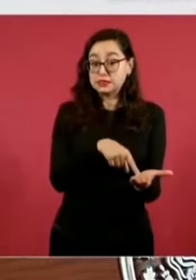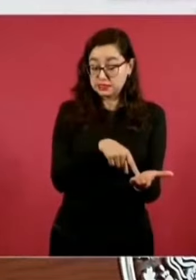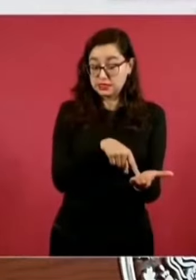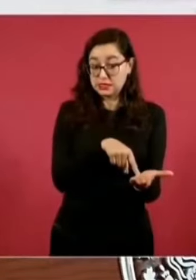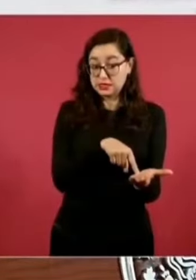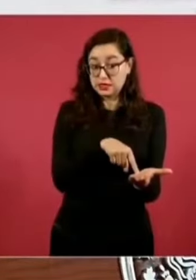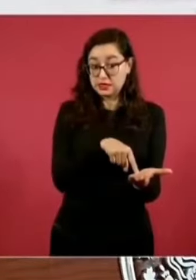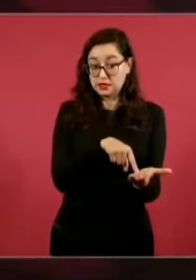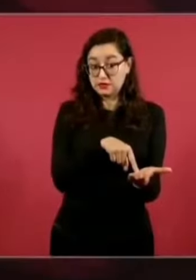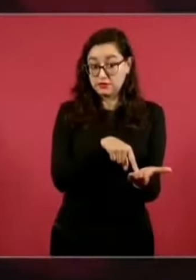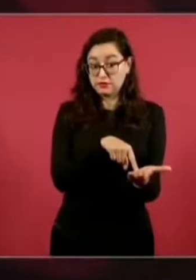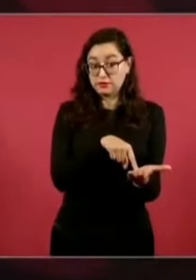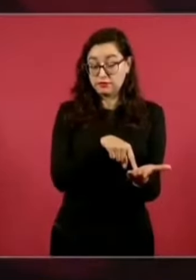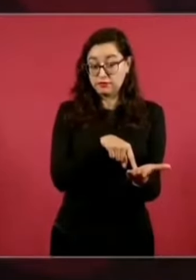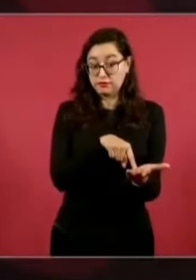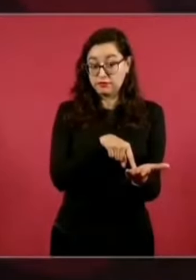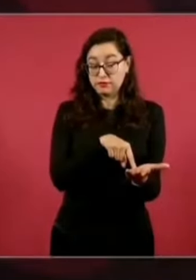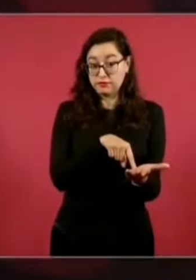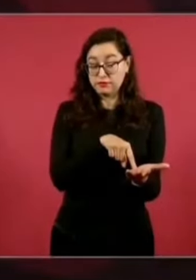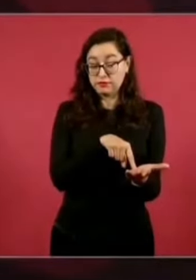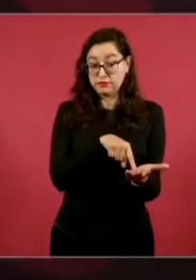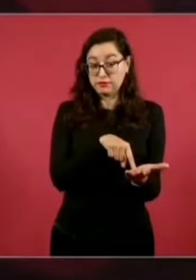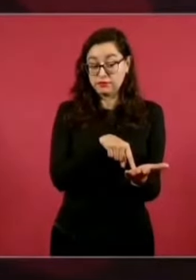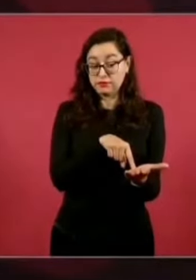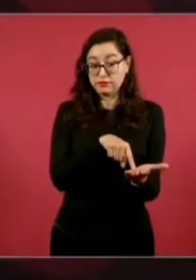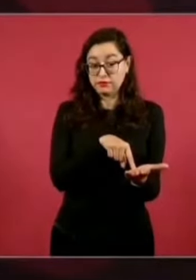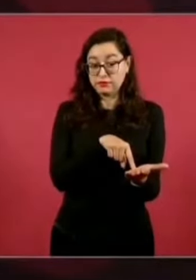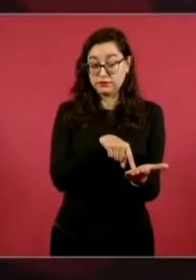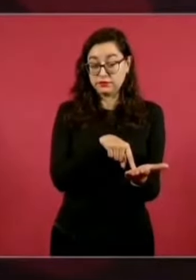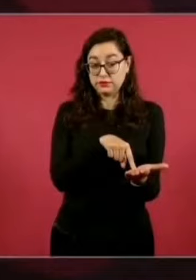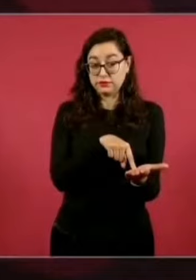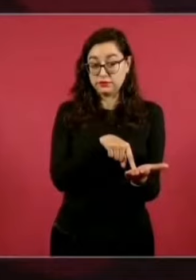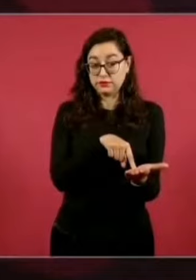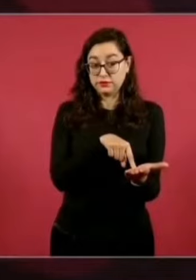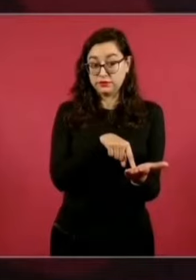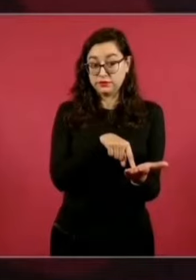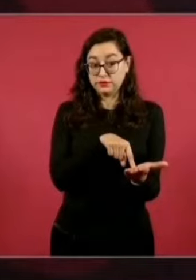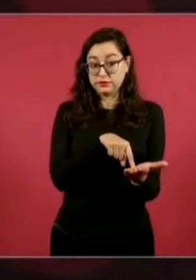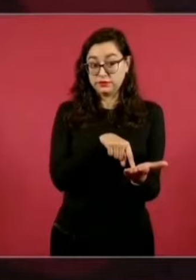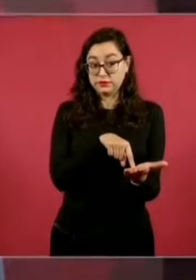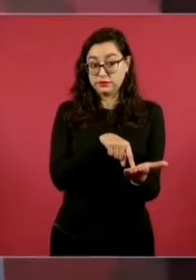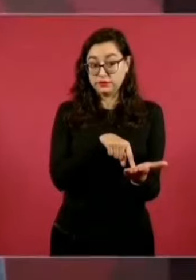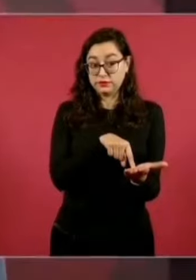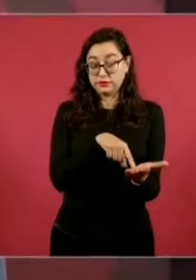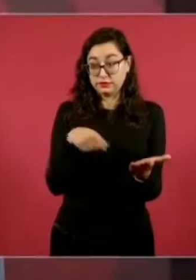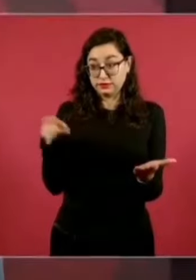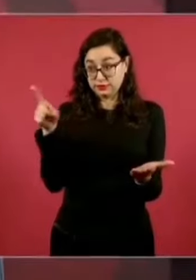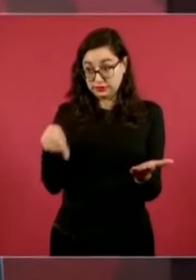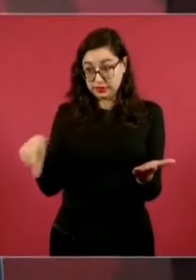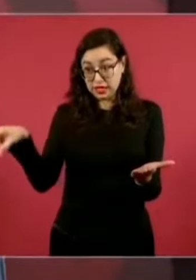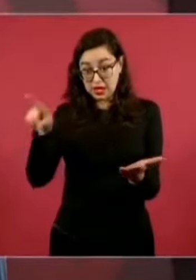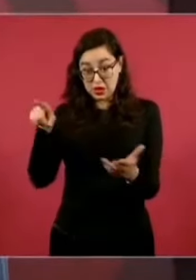es ilegal